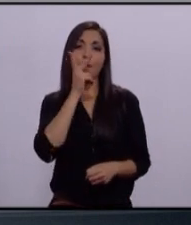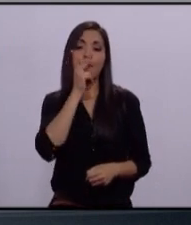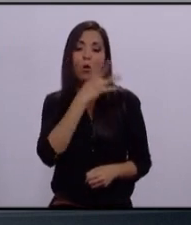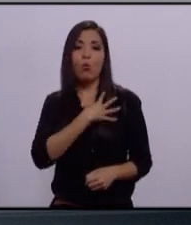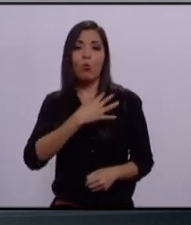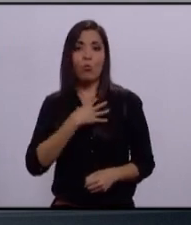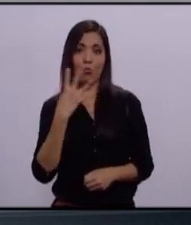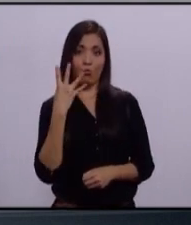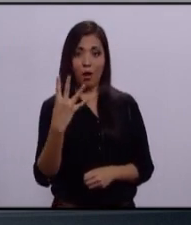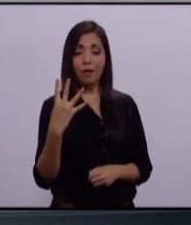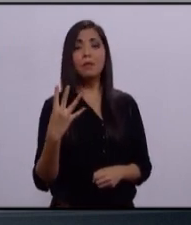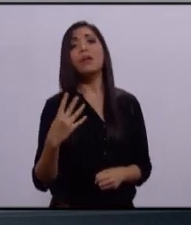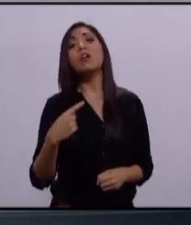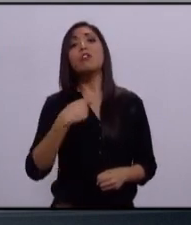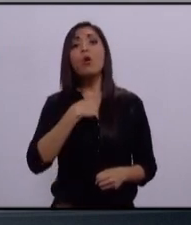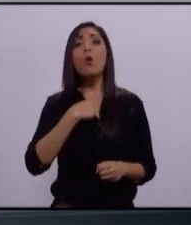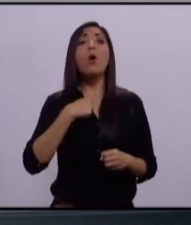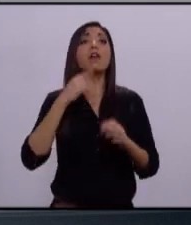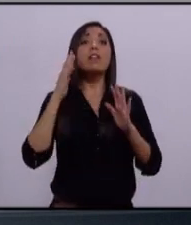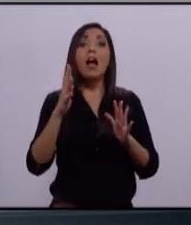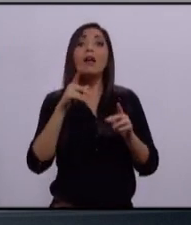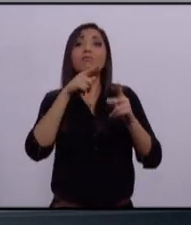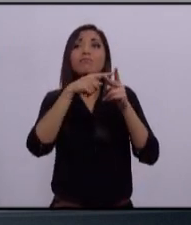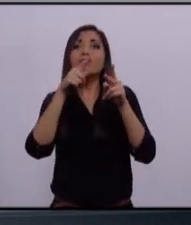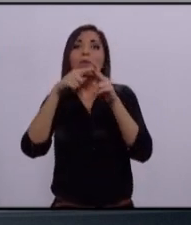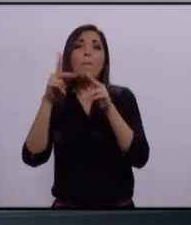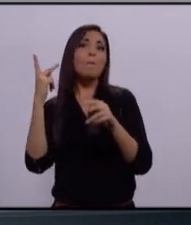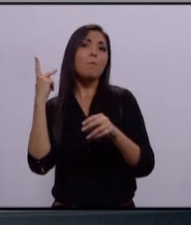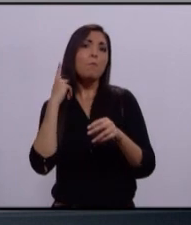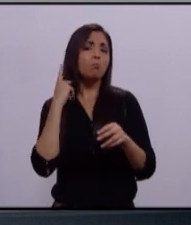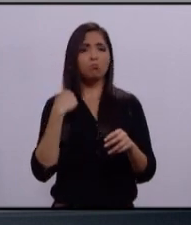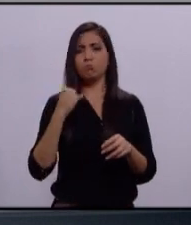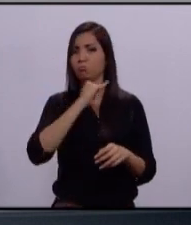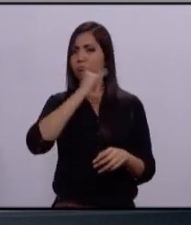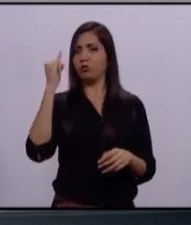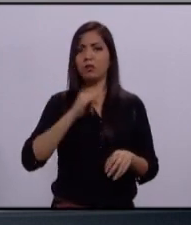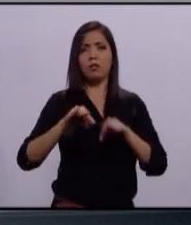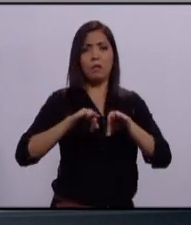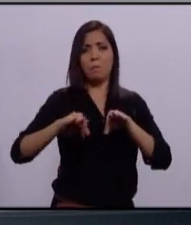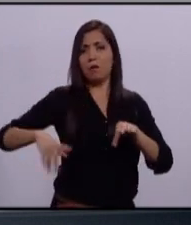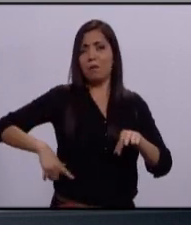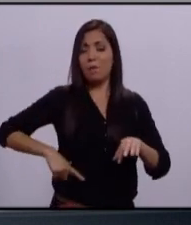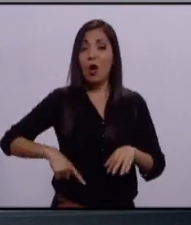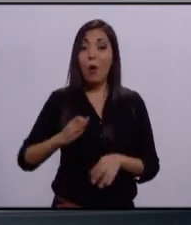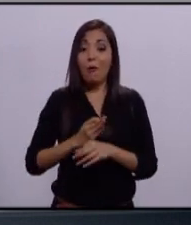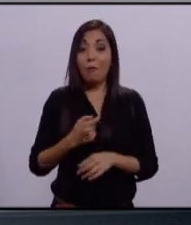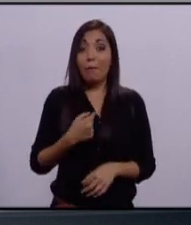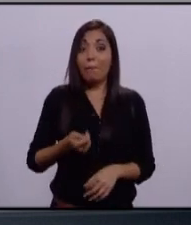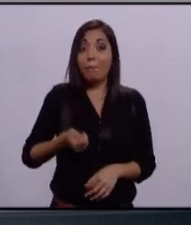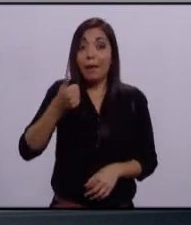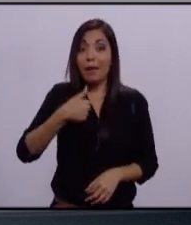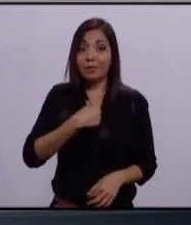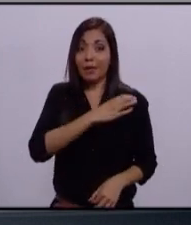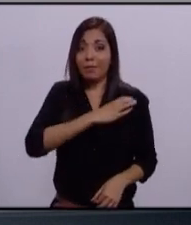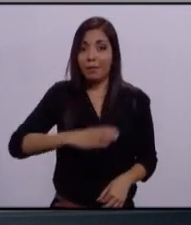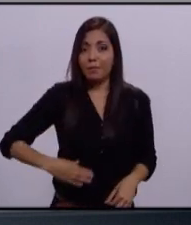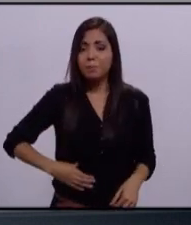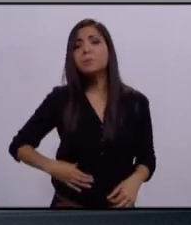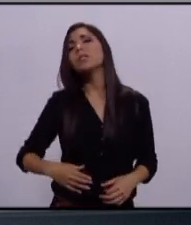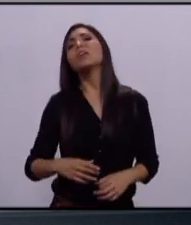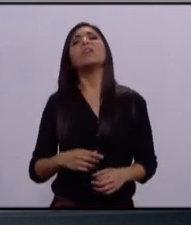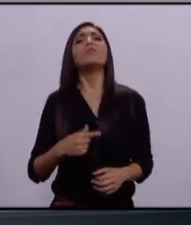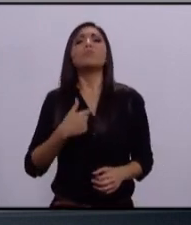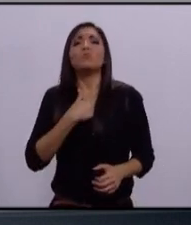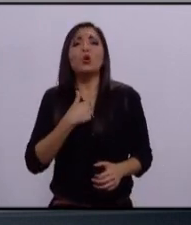he militado en ningún partido político. Nunca he trabajado en el gobierno. Es la primera vez que soy candidato. No tengo